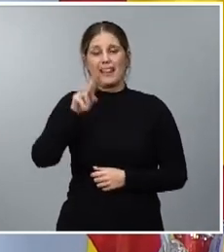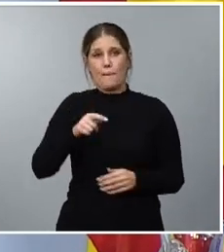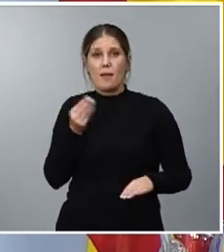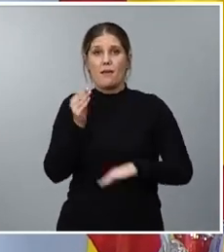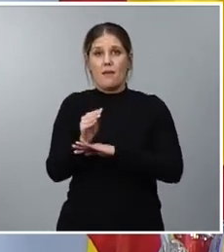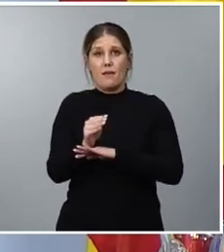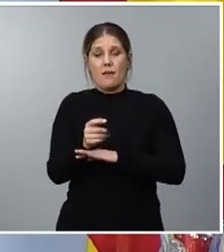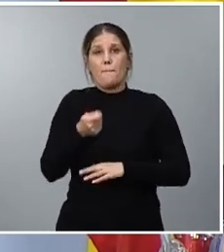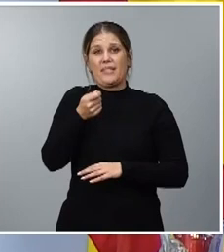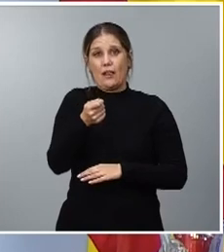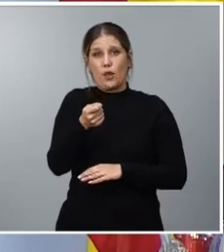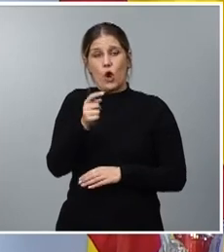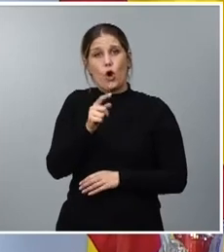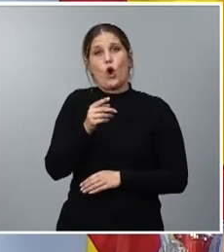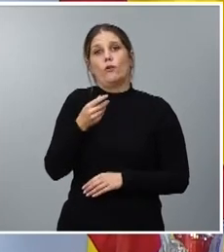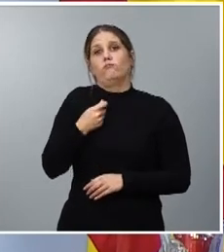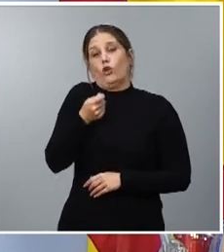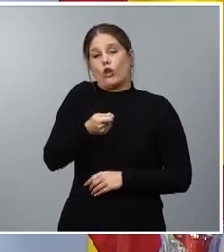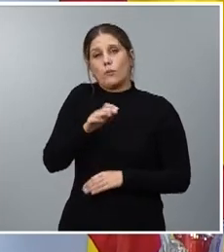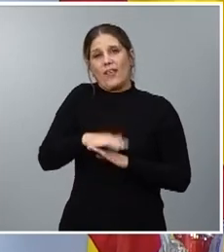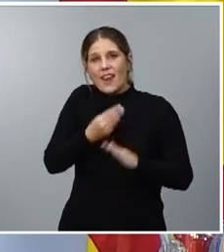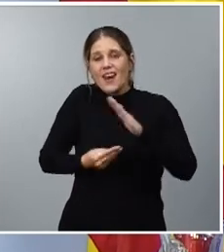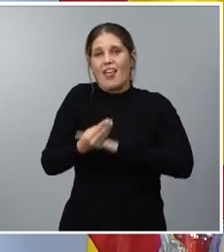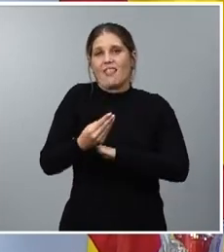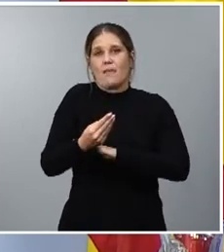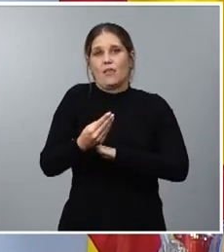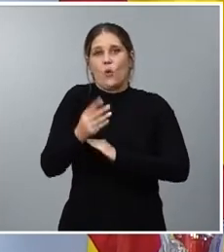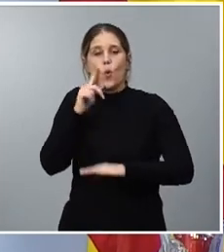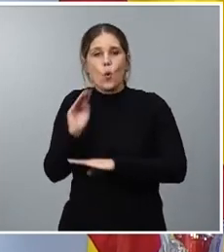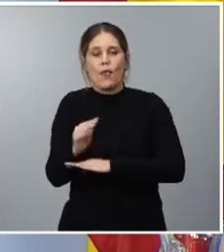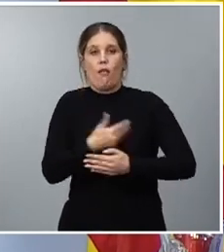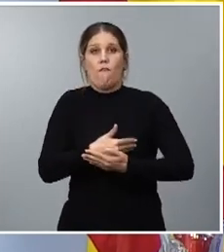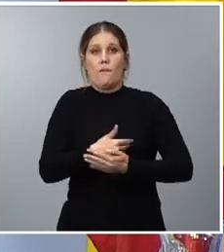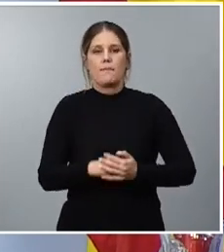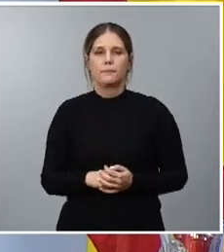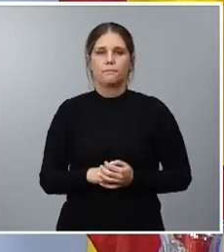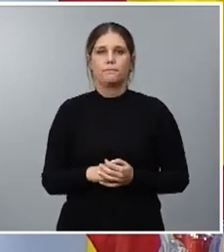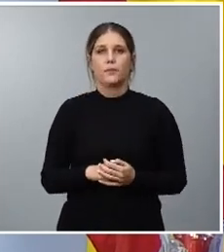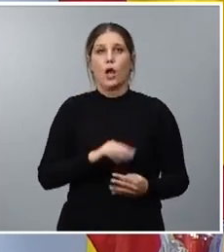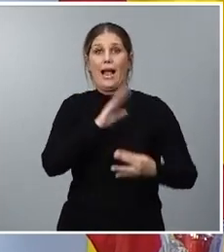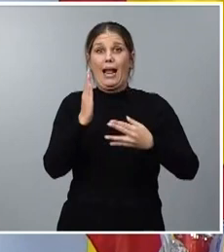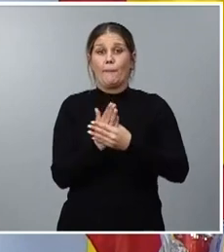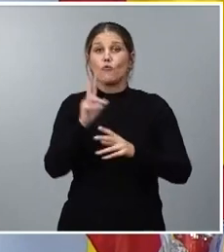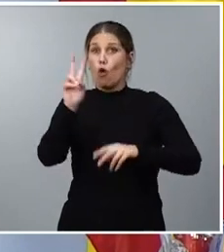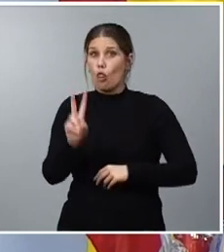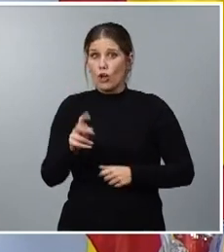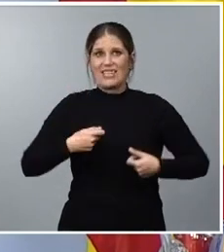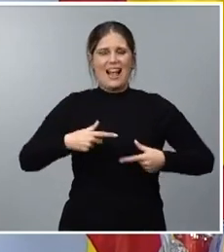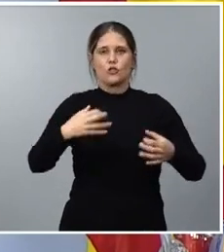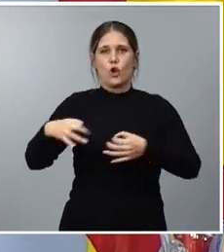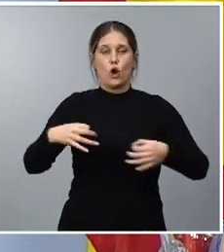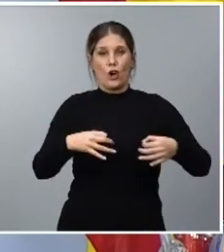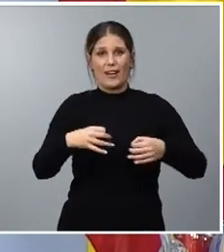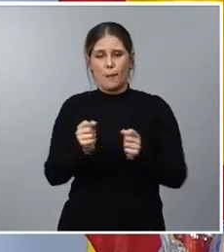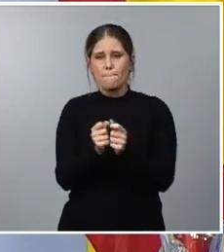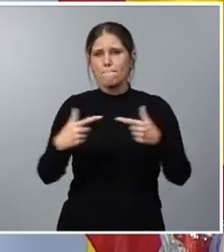de nacimiento y cuidado del menor. El capítulo 2 de gasto corriente experimenta un crecimiento